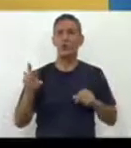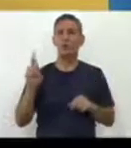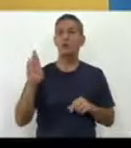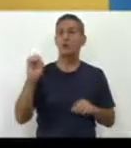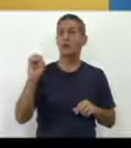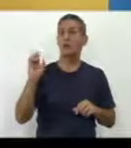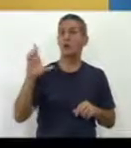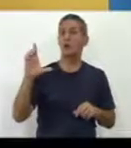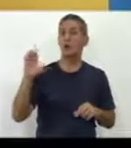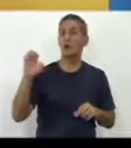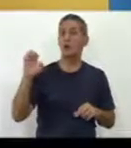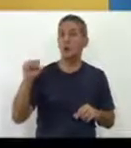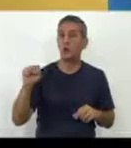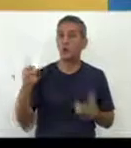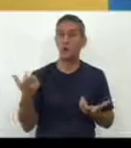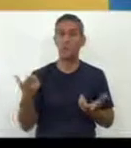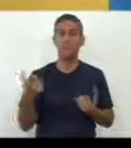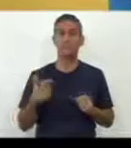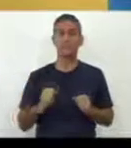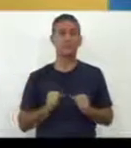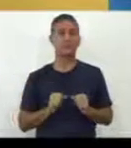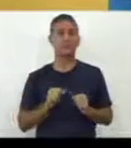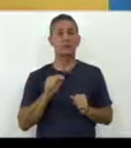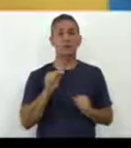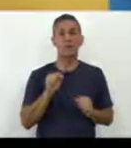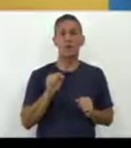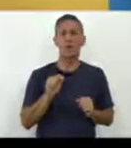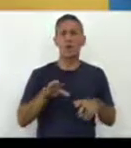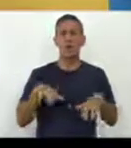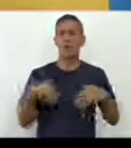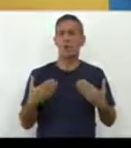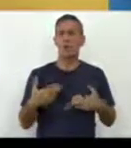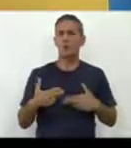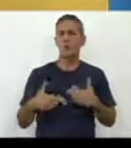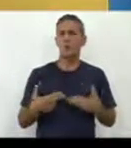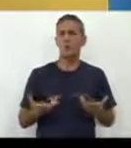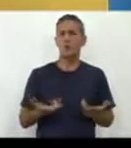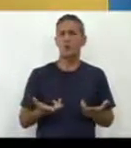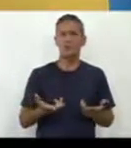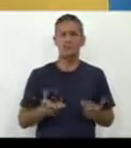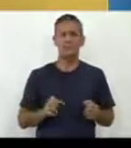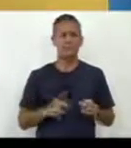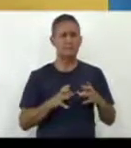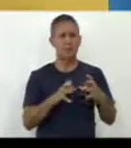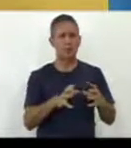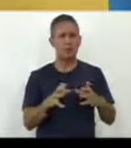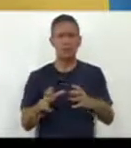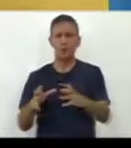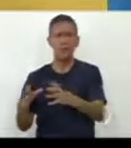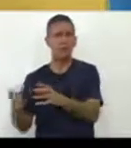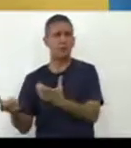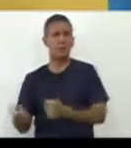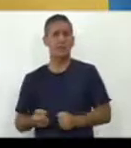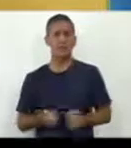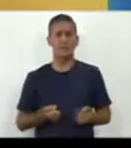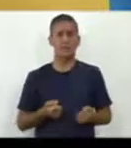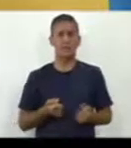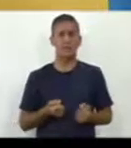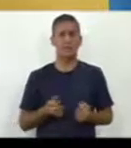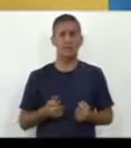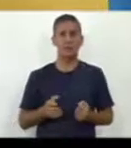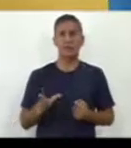permite incluso ensayar cómo manipular y utilizar instrumentos y objetos que forman parte de la vida